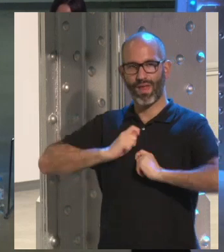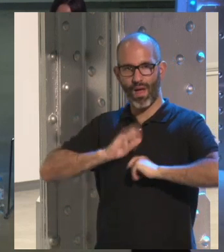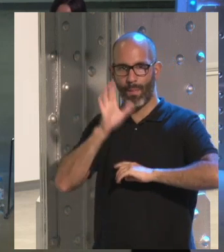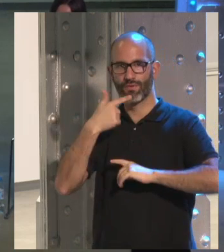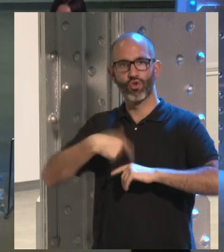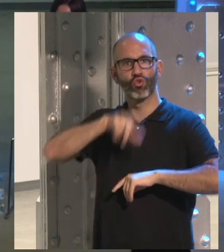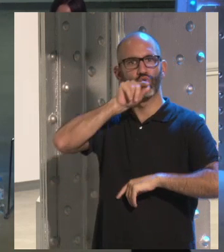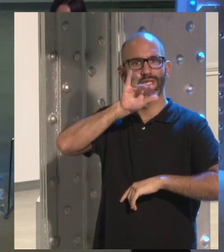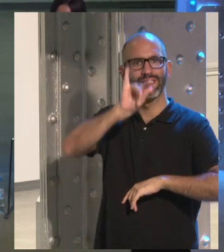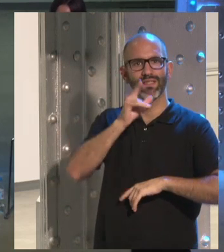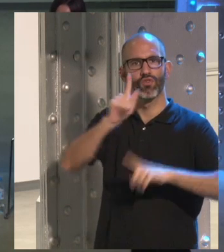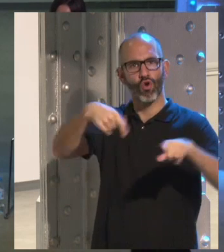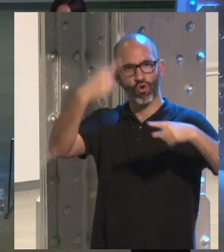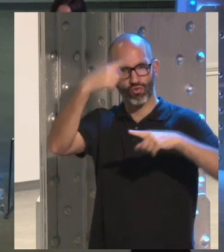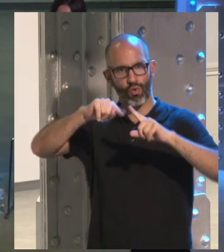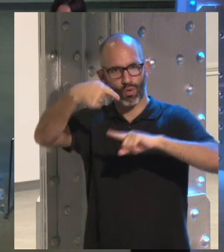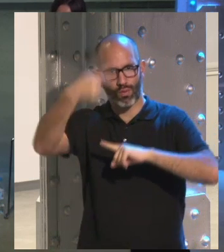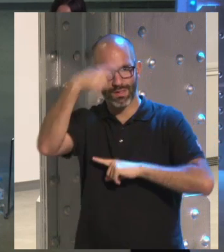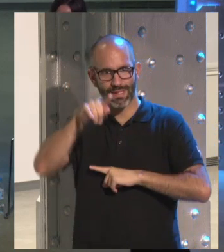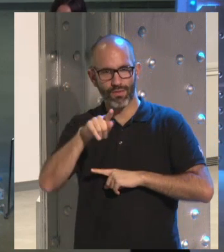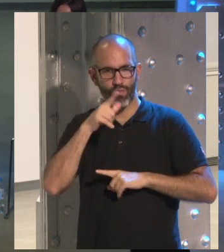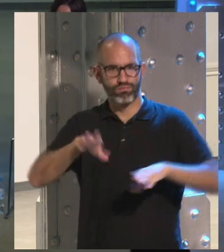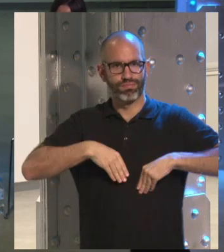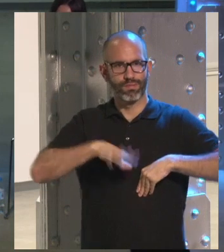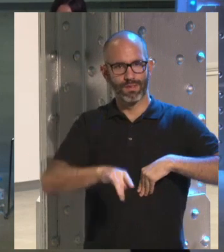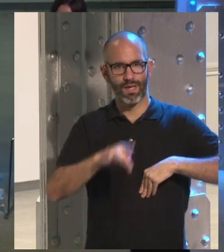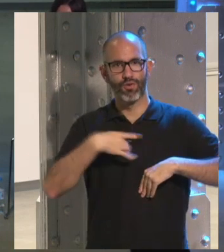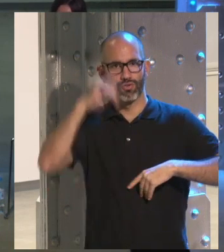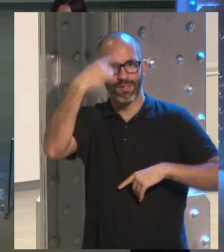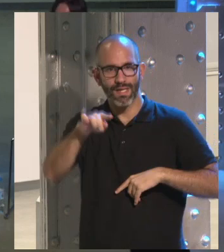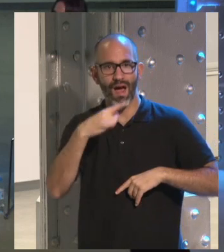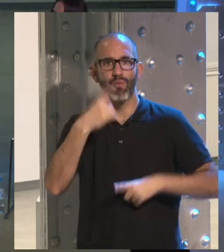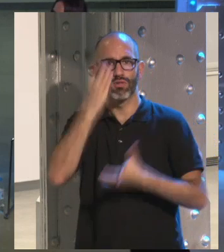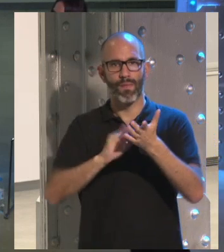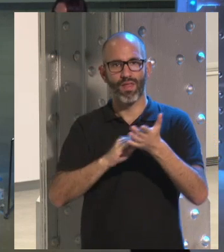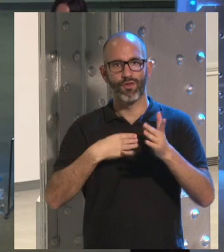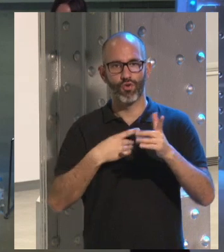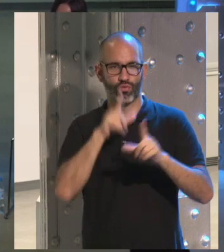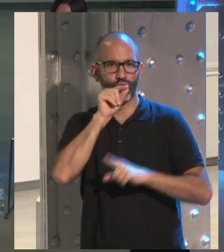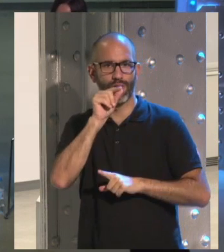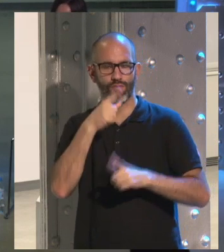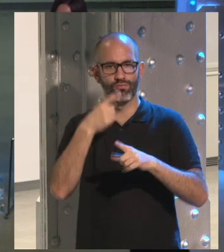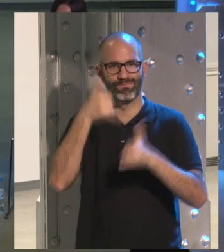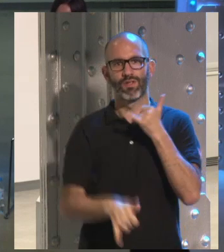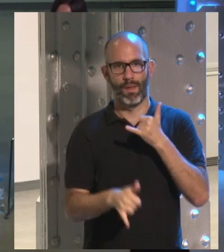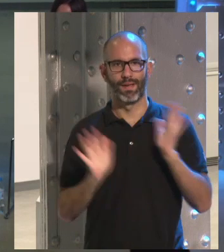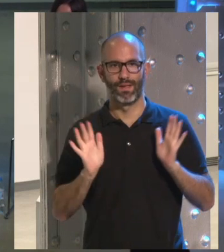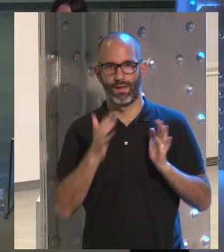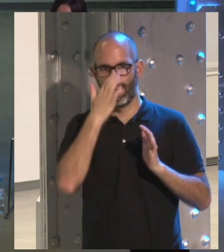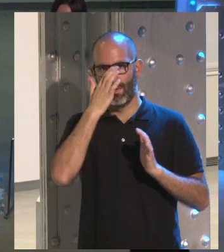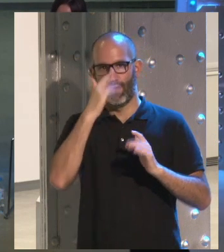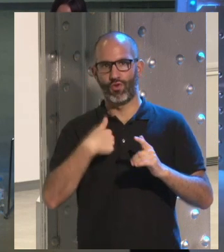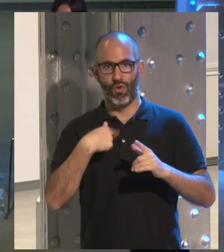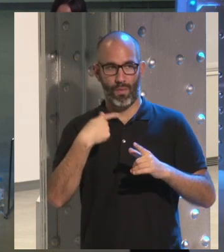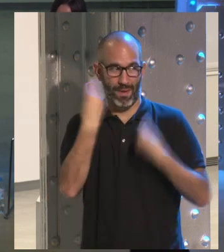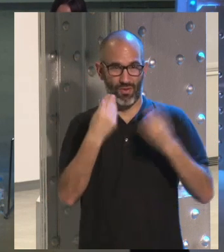sí que soy twitera y asumo las consecuencias de Twitter. Y aún así, siendo consciente, yo he metido la pata gravemente en Twitter. Y yo creo que hay poca